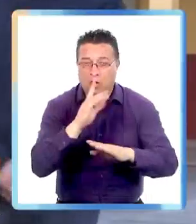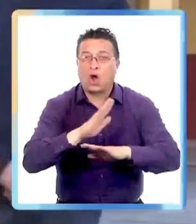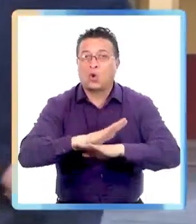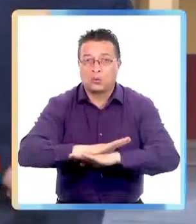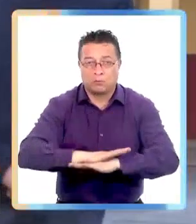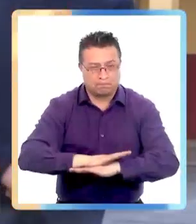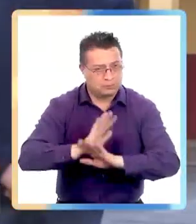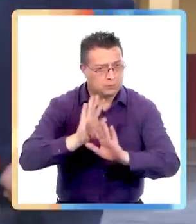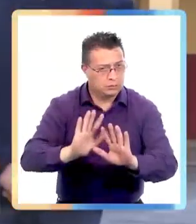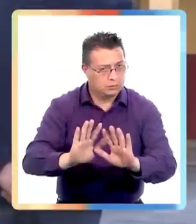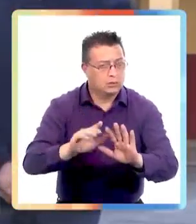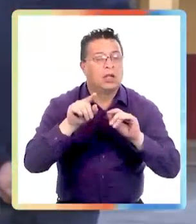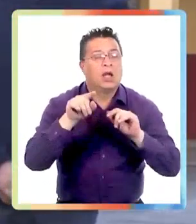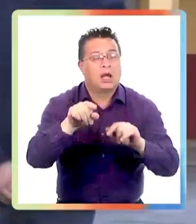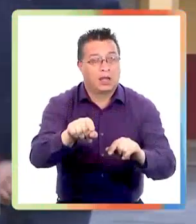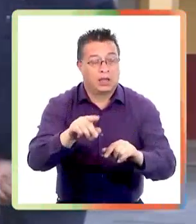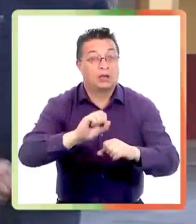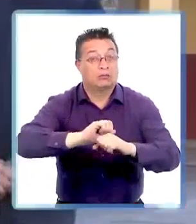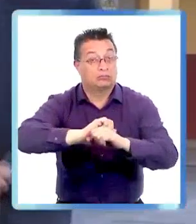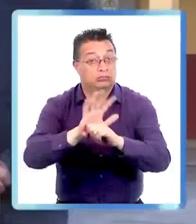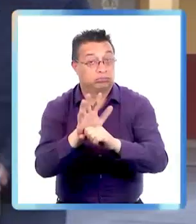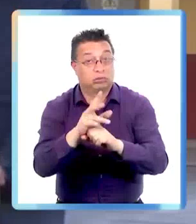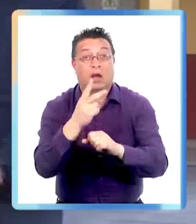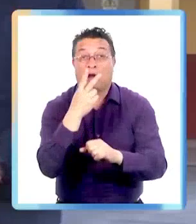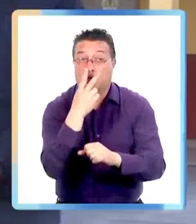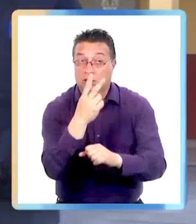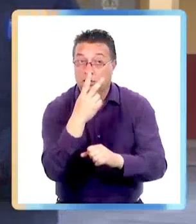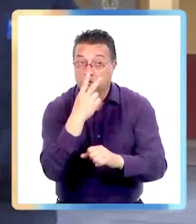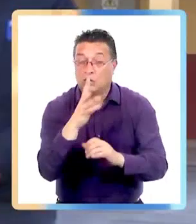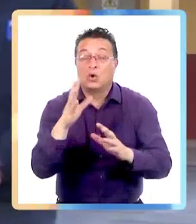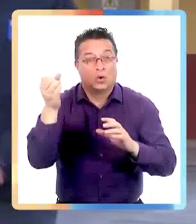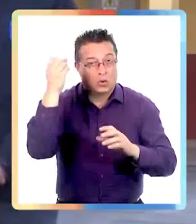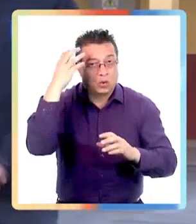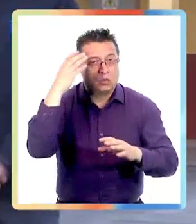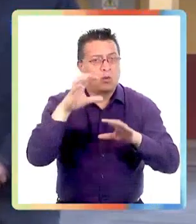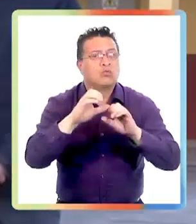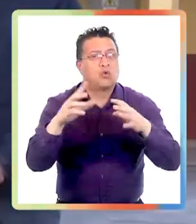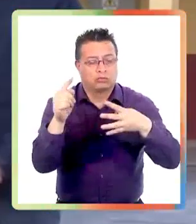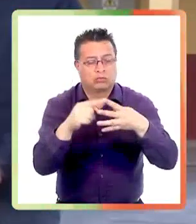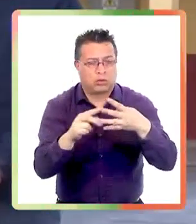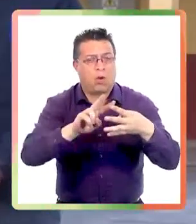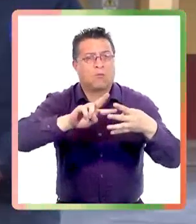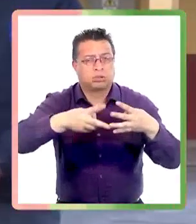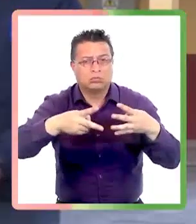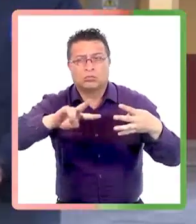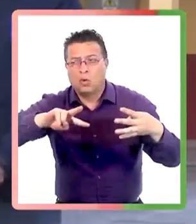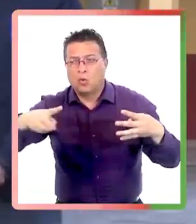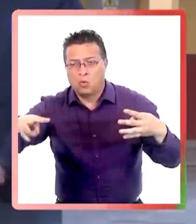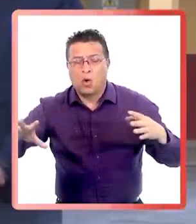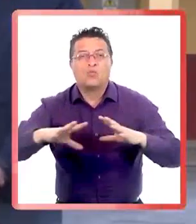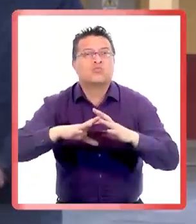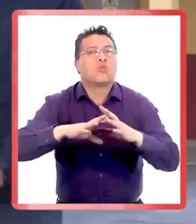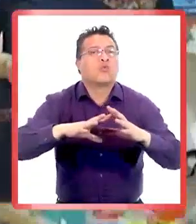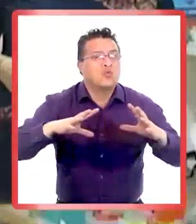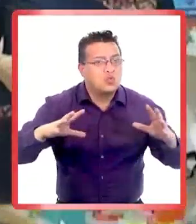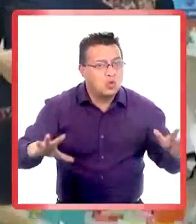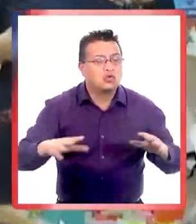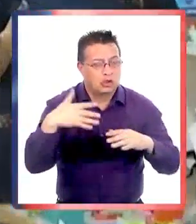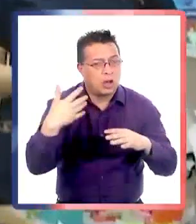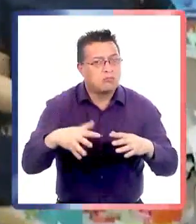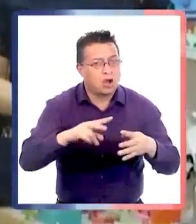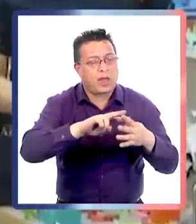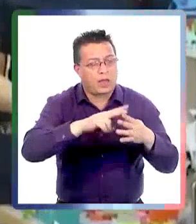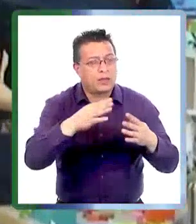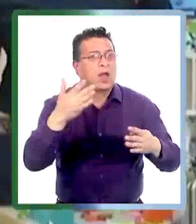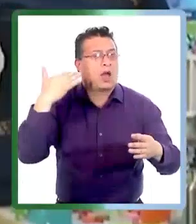ocurrir. Hay que ser humildes. Los virus, sobre todo el SARS-CoV-2, nos ha dado muchas lecciones. Es un virus que tiene un dinamismo especial,